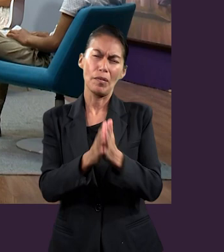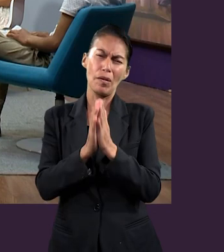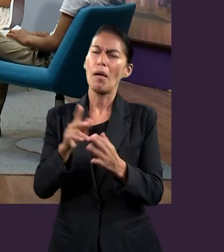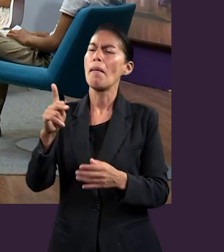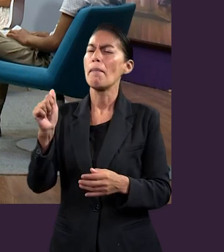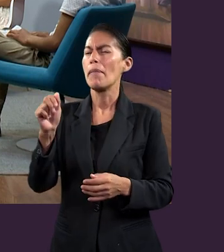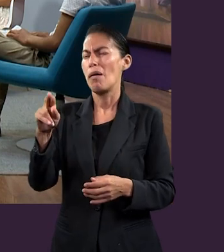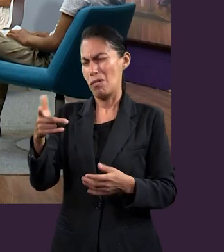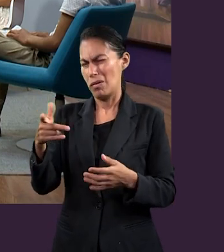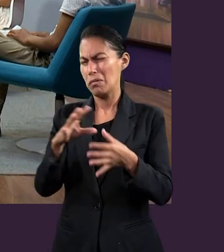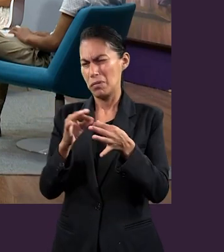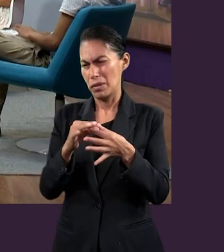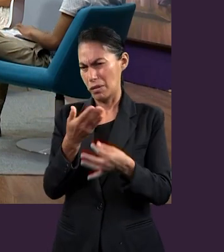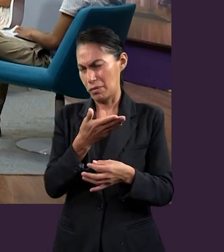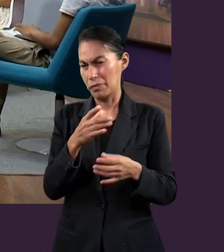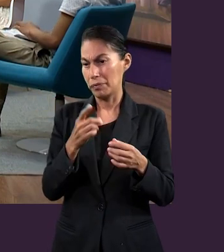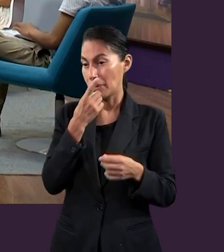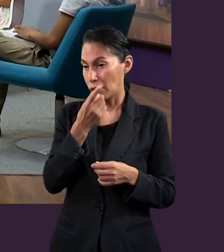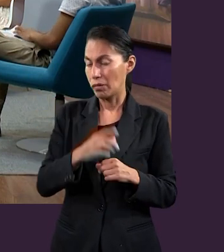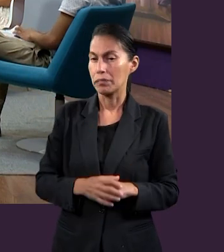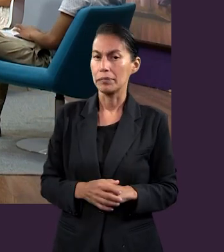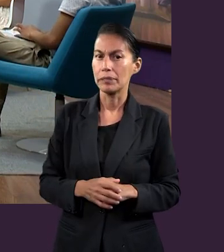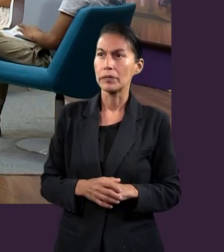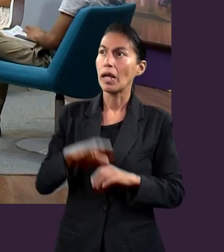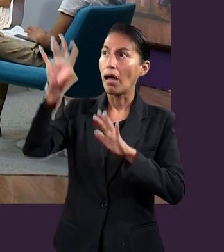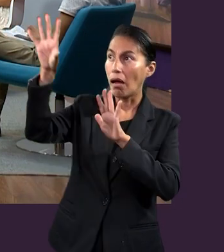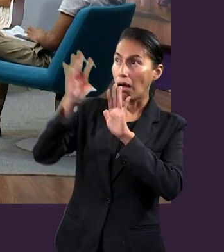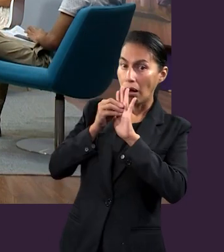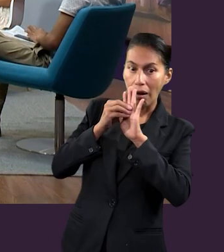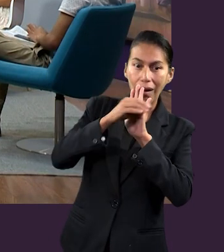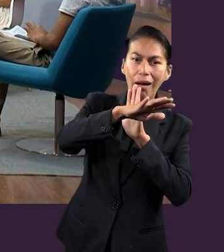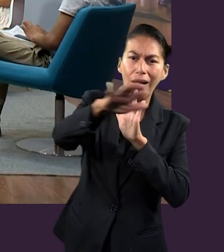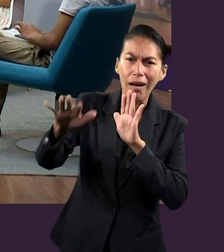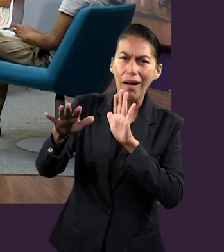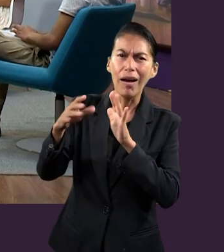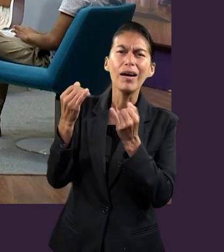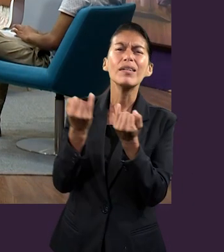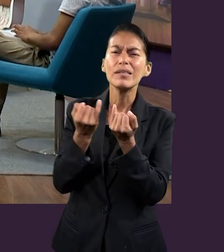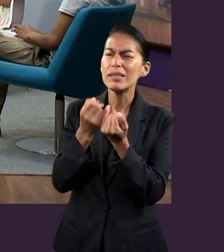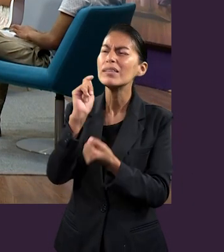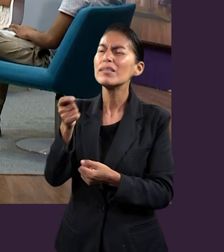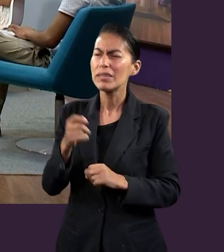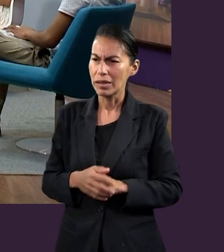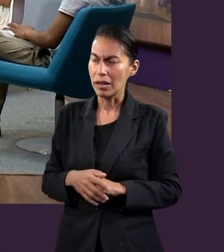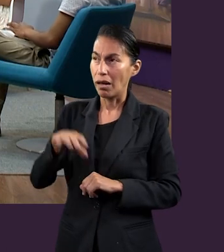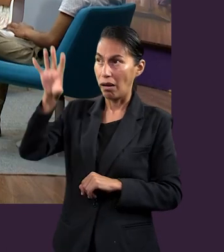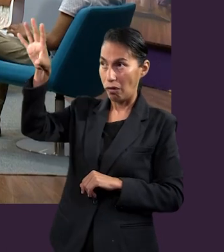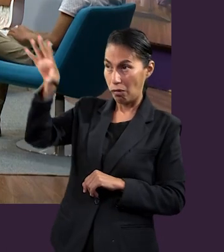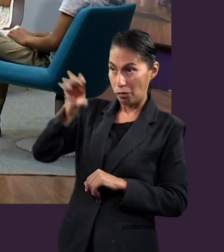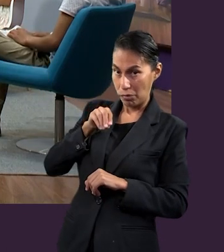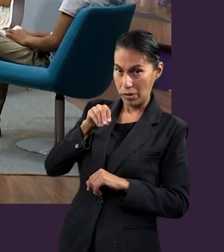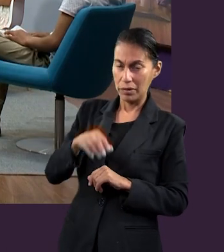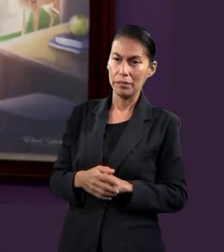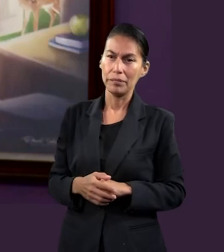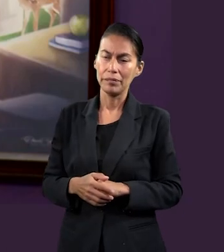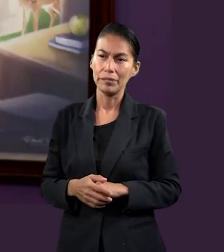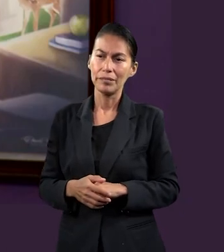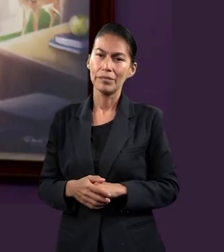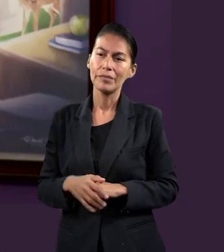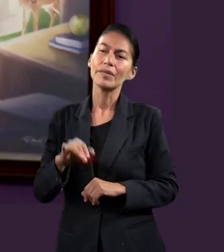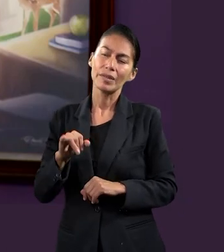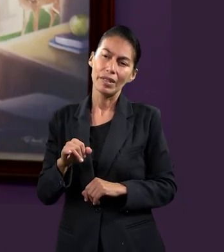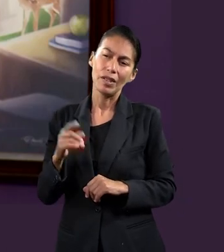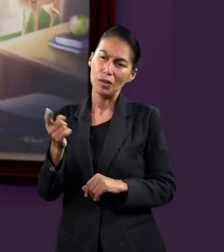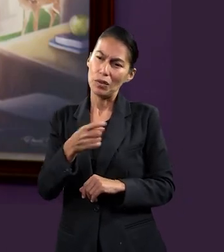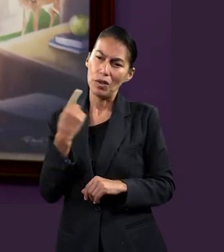que le voy a pedir a Pau que amplíe, reflejar, imitar. ¿Qué significa eso? Sí, pues